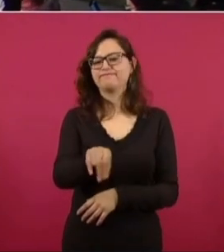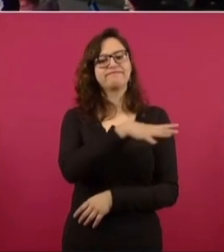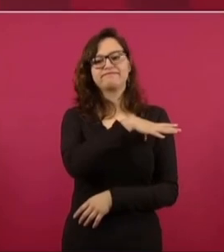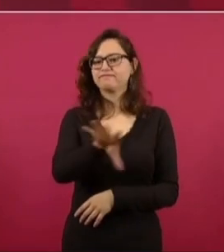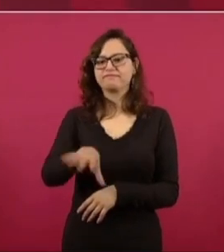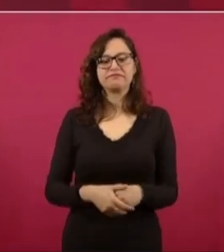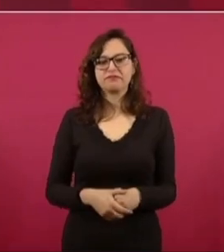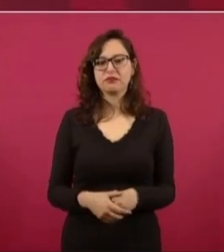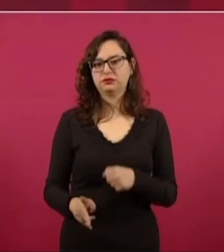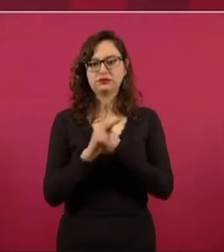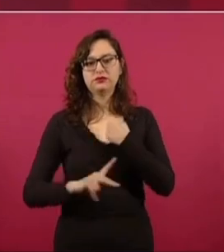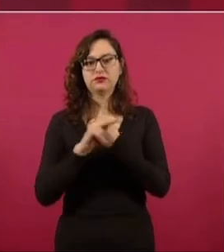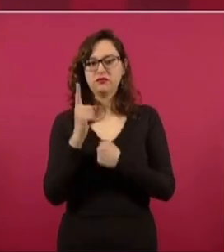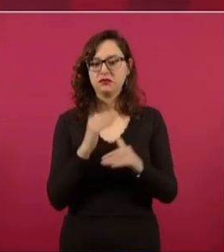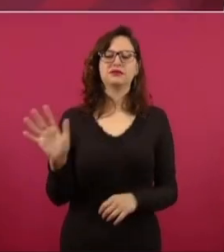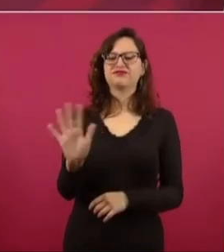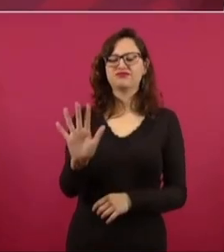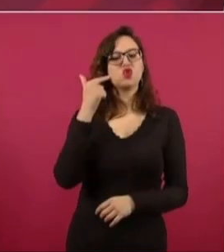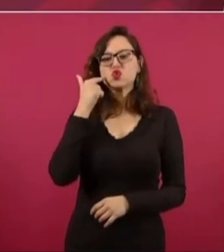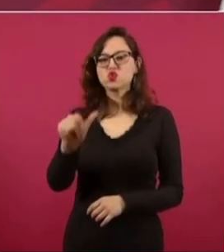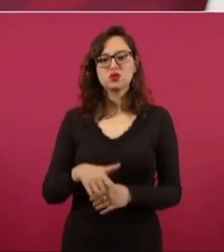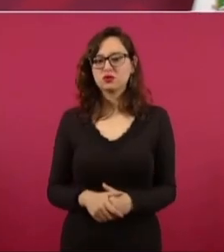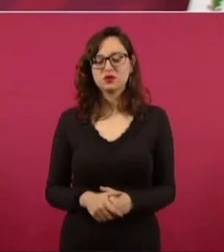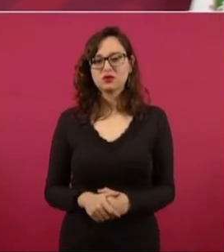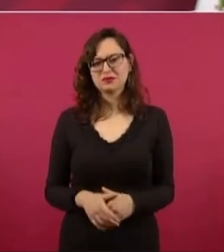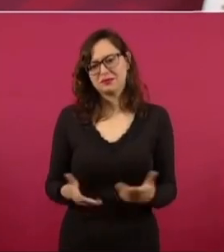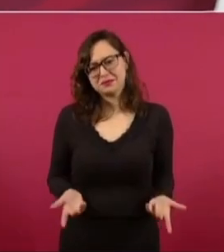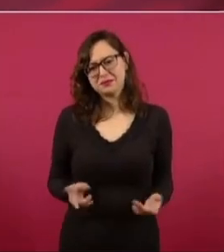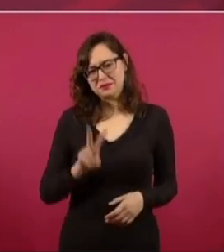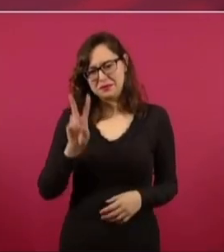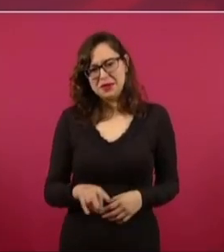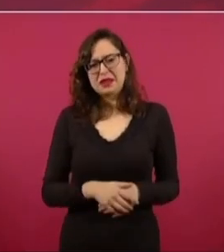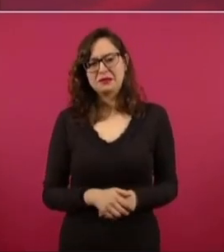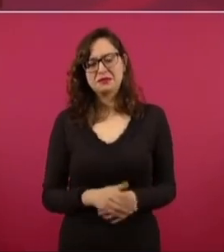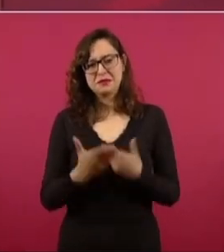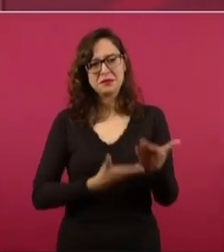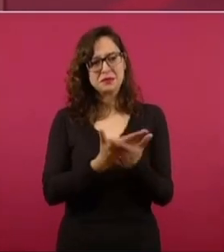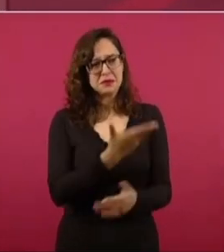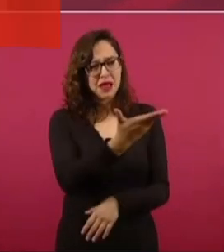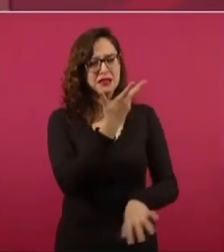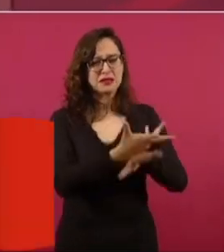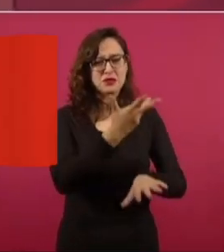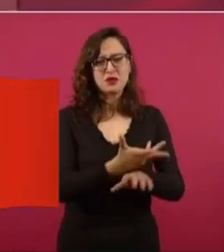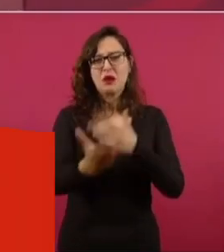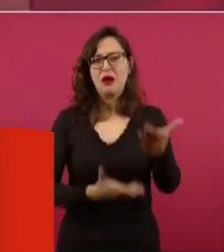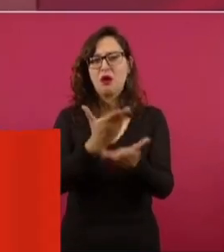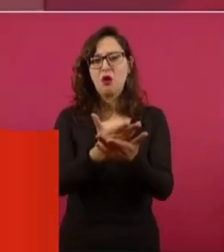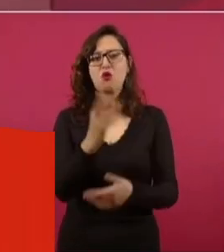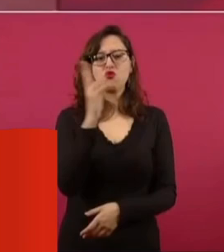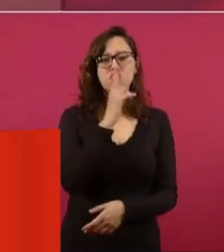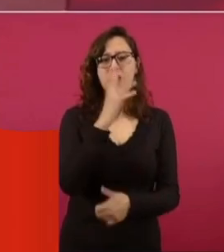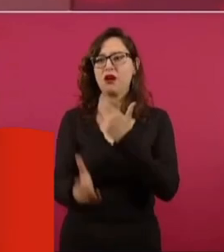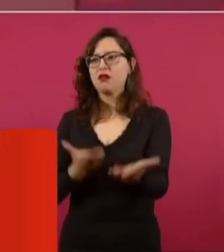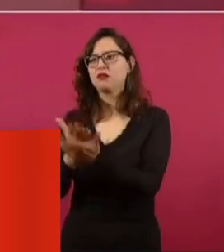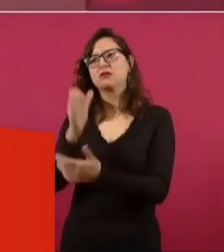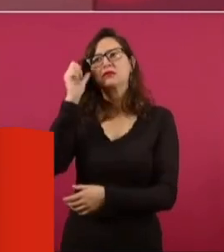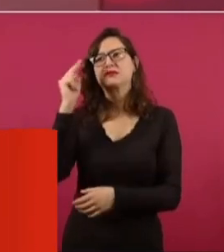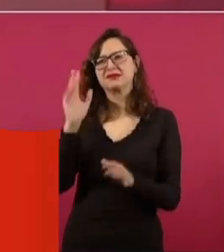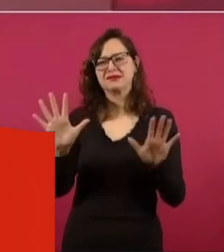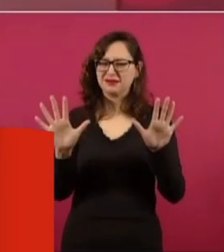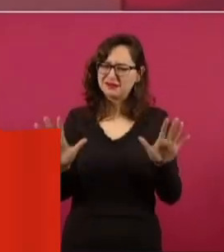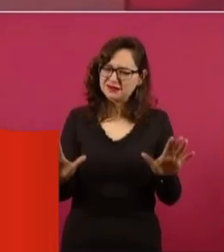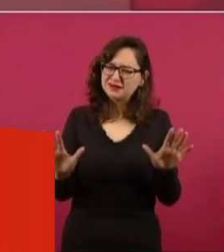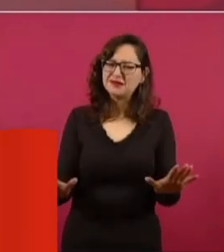No queremos hegemonías en el mundo. No es mucho pedirle a Estados Unidos, a Rusia, a China, que